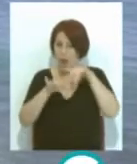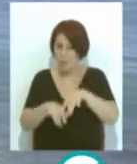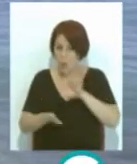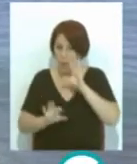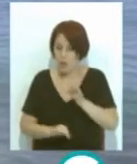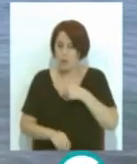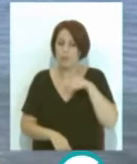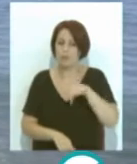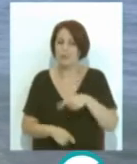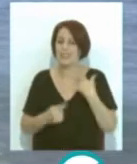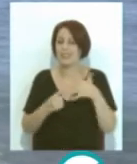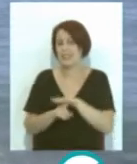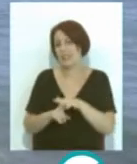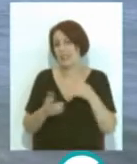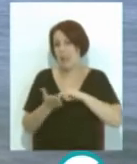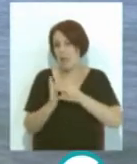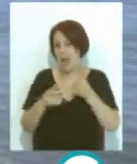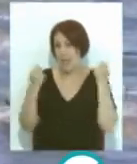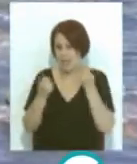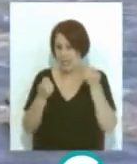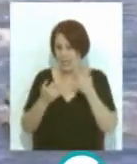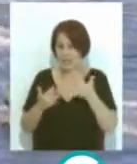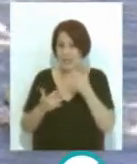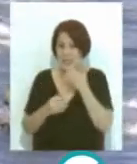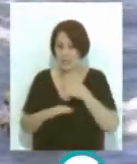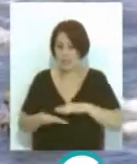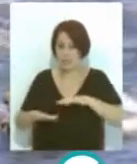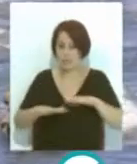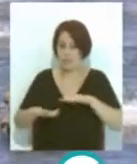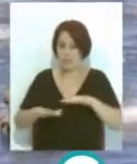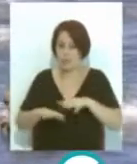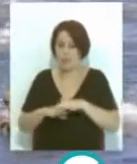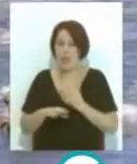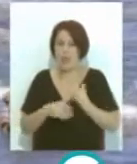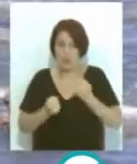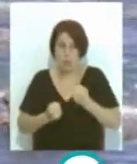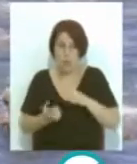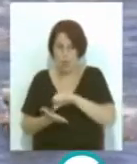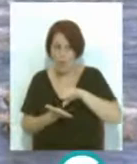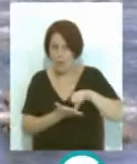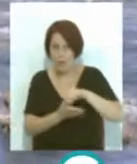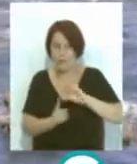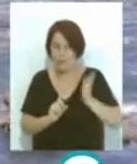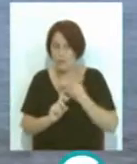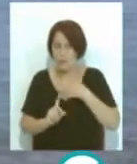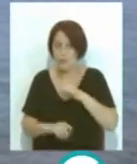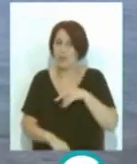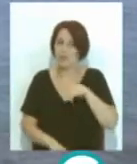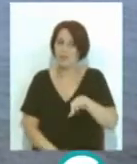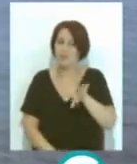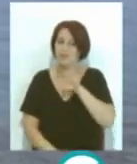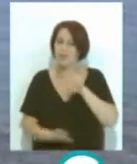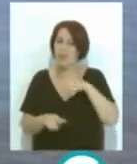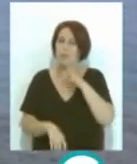activar un sistema de alerta temprana en caso de seismo para autoridades y ciudadanía vulnerable Marlaska ha destacado que ha elegido